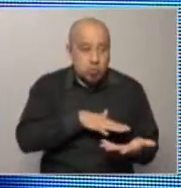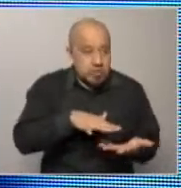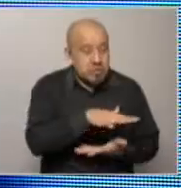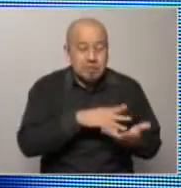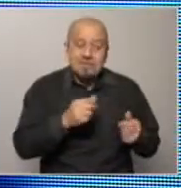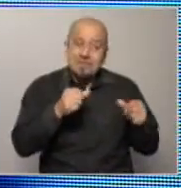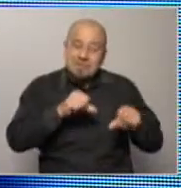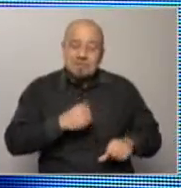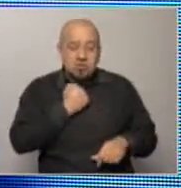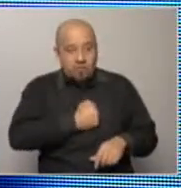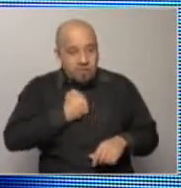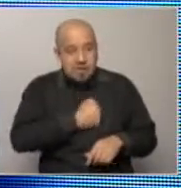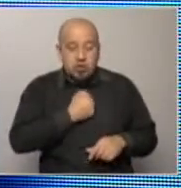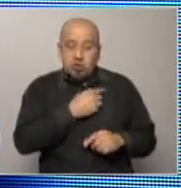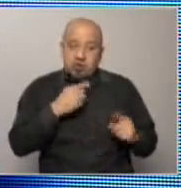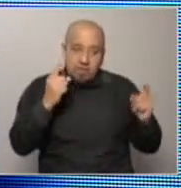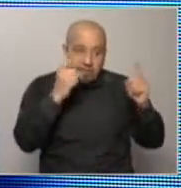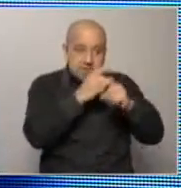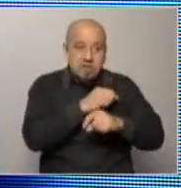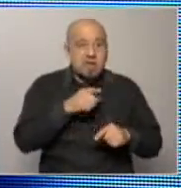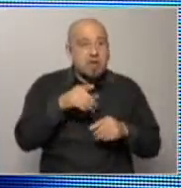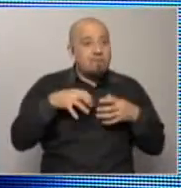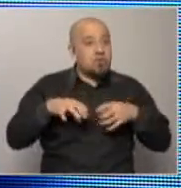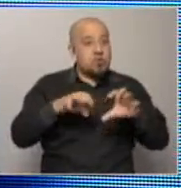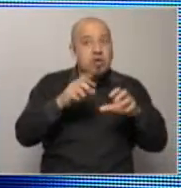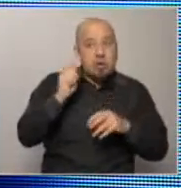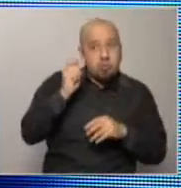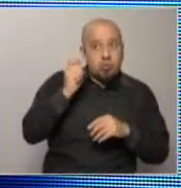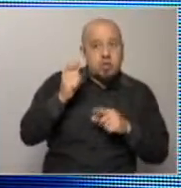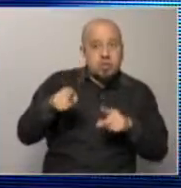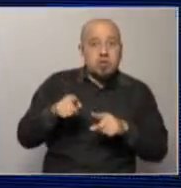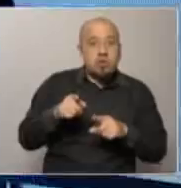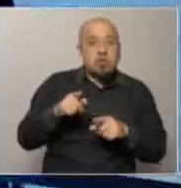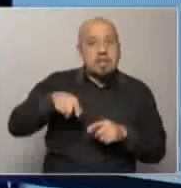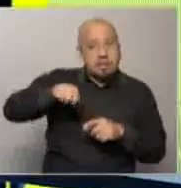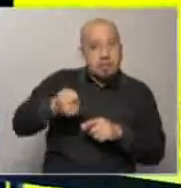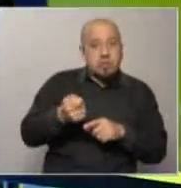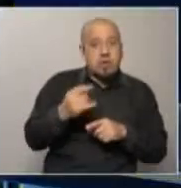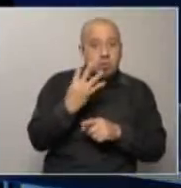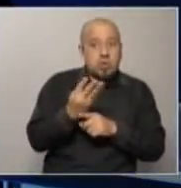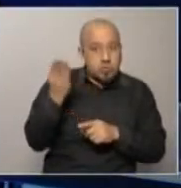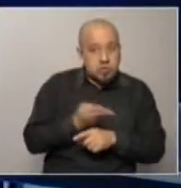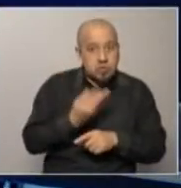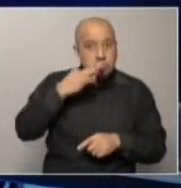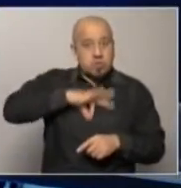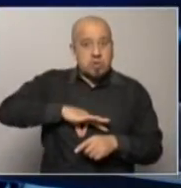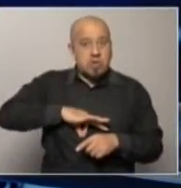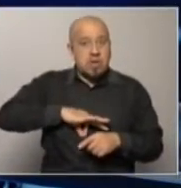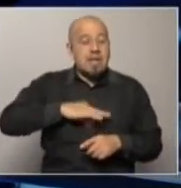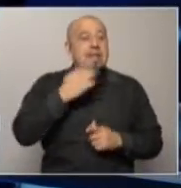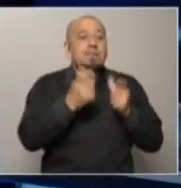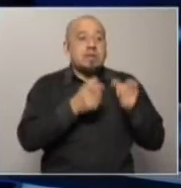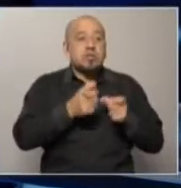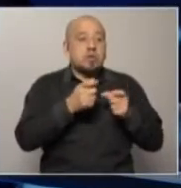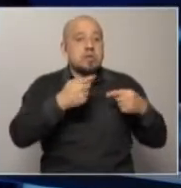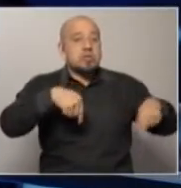mucha en Uruguay que realmente la está pasando mal no son los funcionarios públicos que le van a ajustar 4% por debajo el salario la gente que realmente le está